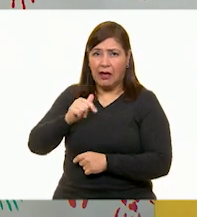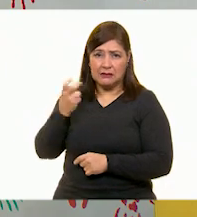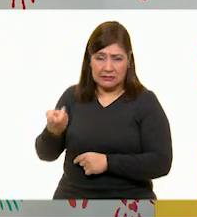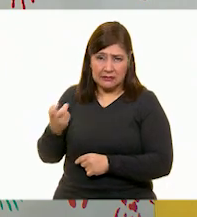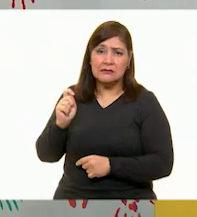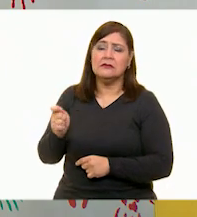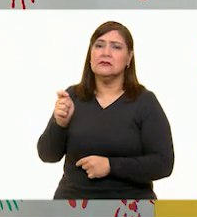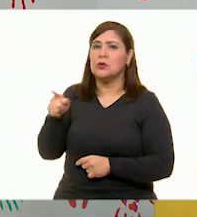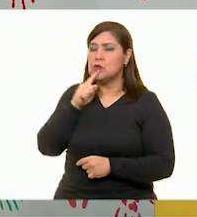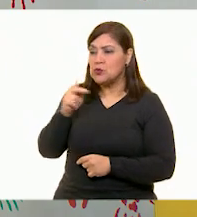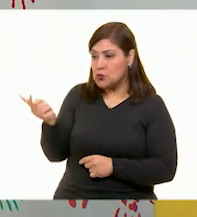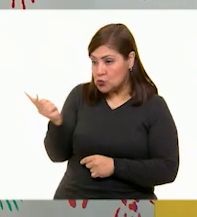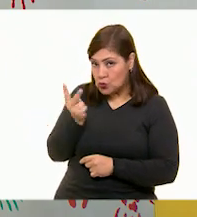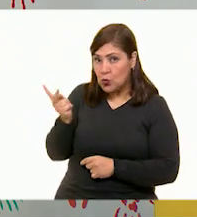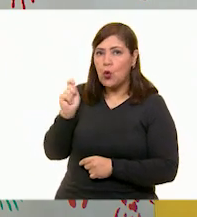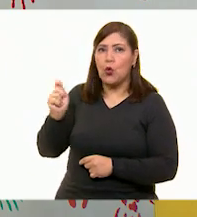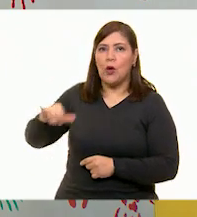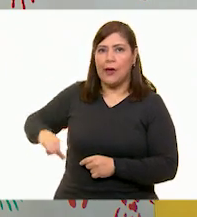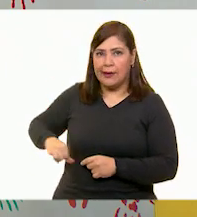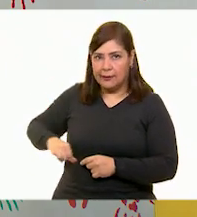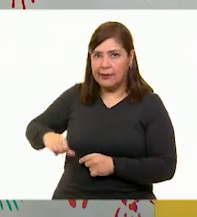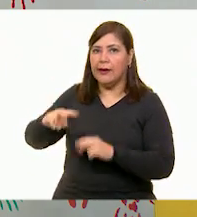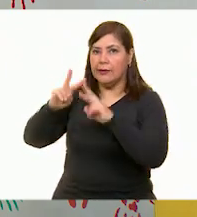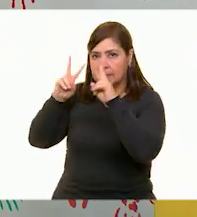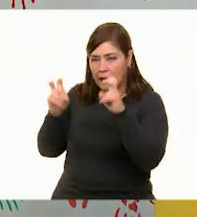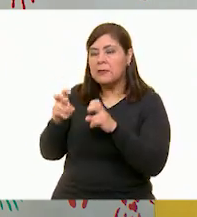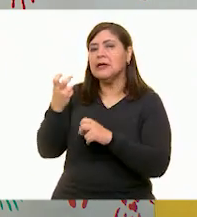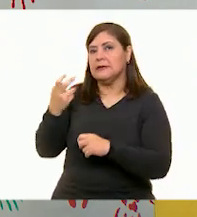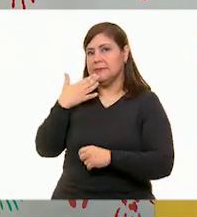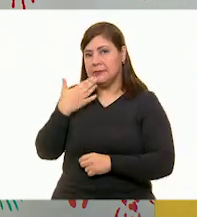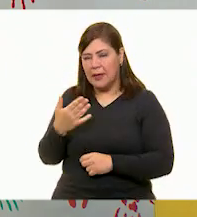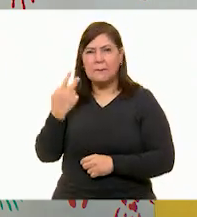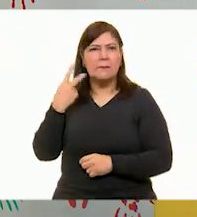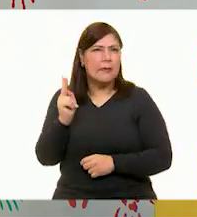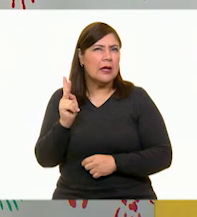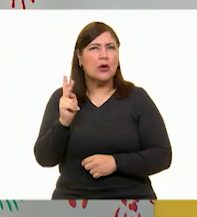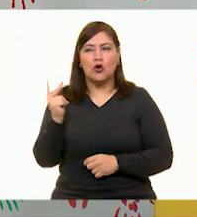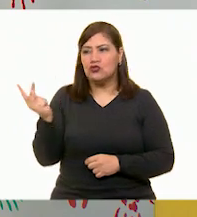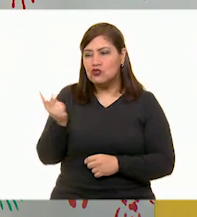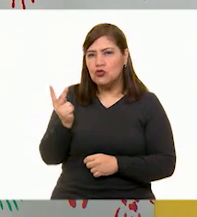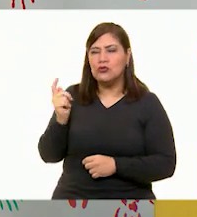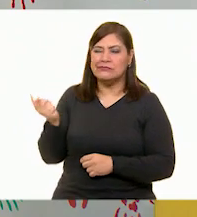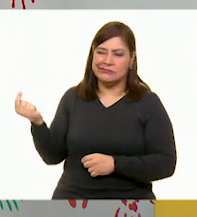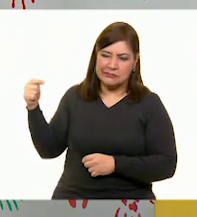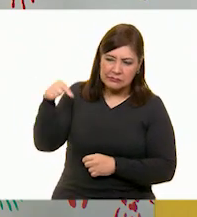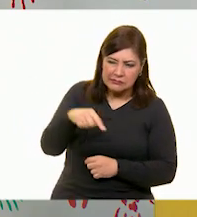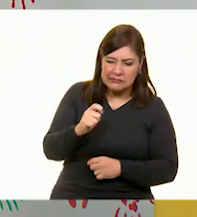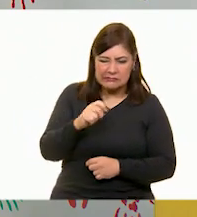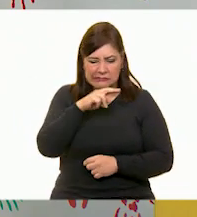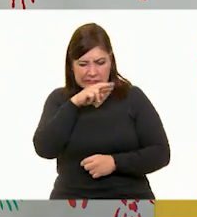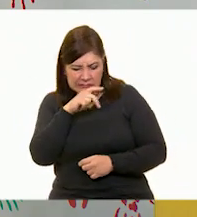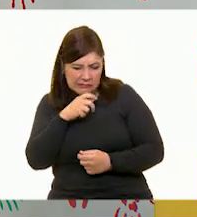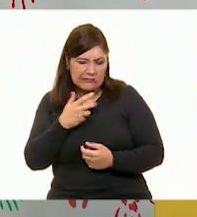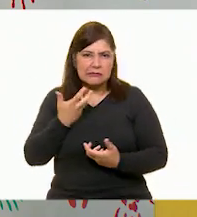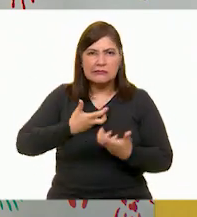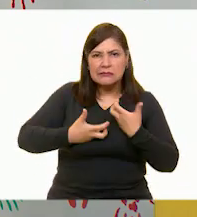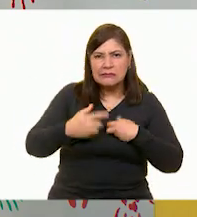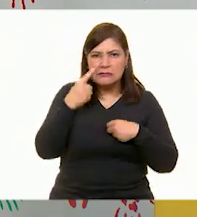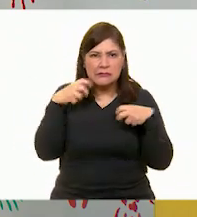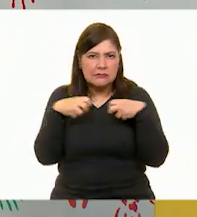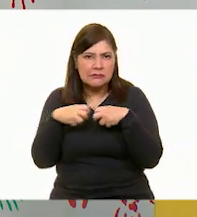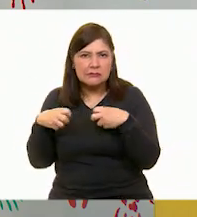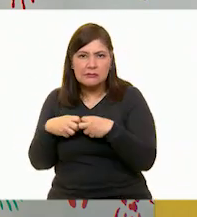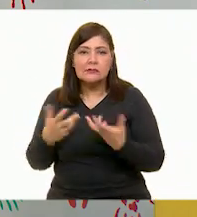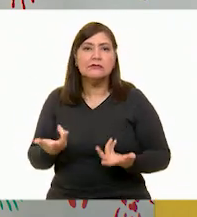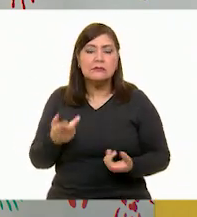están muy interesados por este tema y eso me parece muy bien, pero ambos llegaron, pues, preocupados, angustiados y, bueno, lo